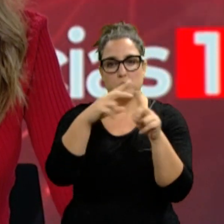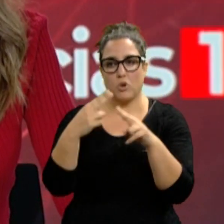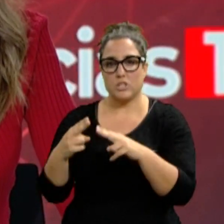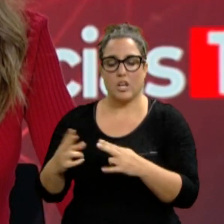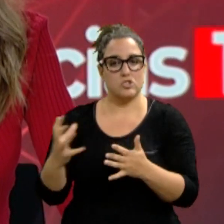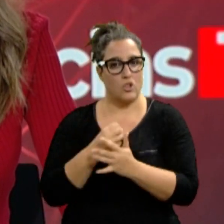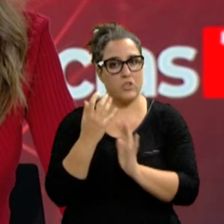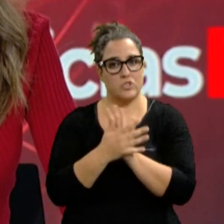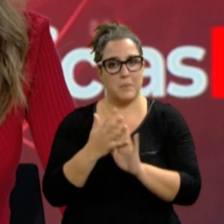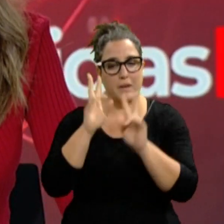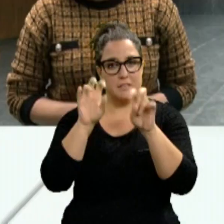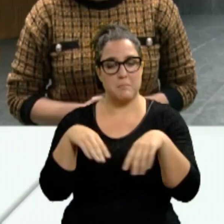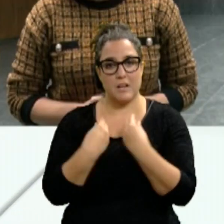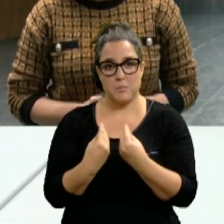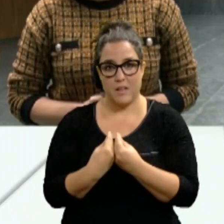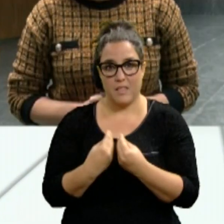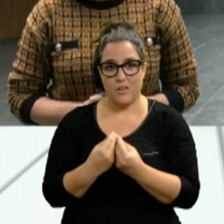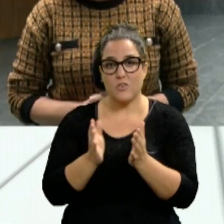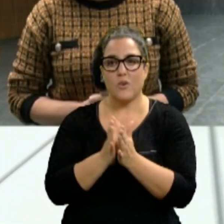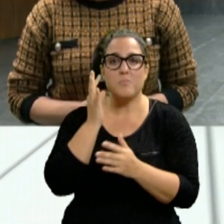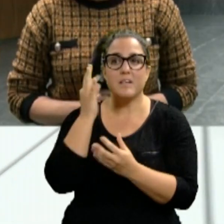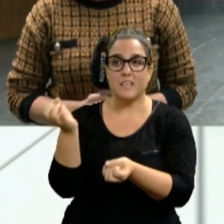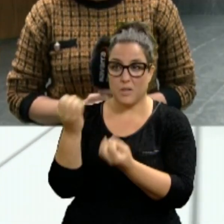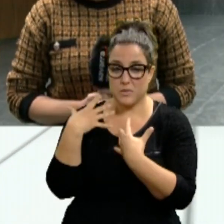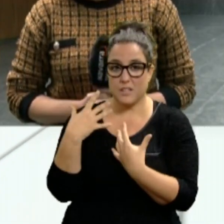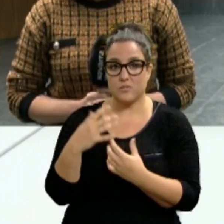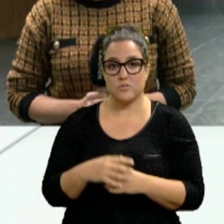esas aglomeraciones. Ainhoa Hernández, buenas tardes, cuéntanos.